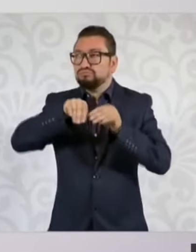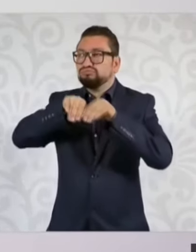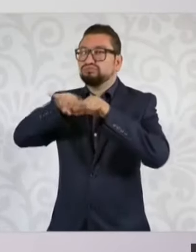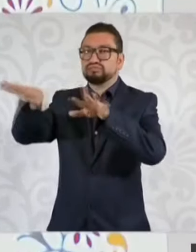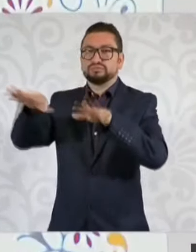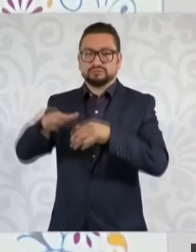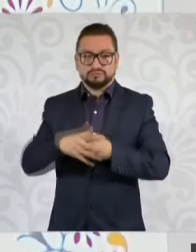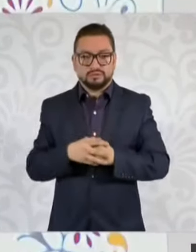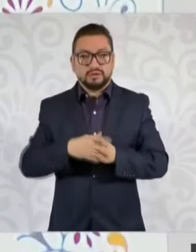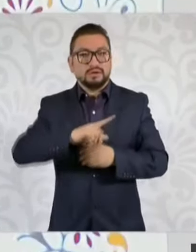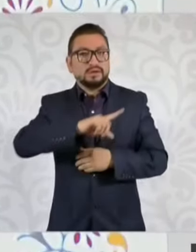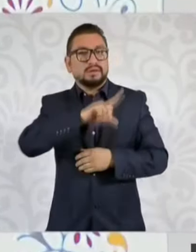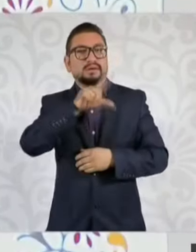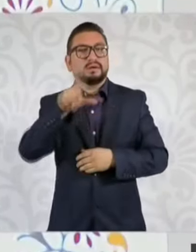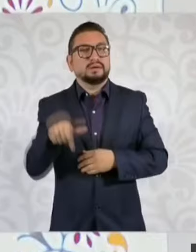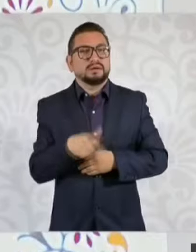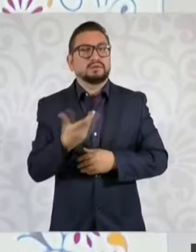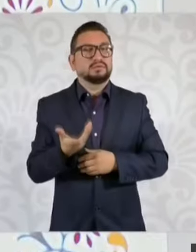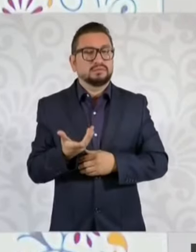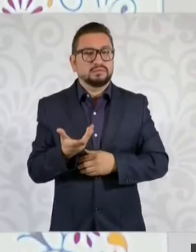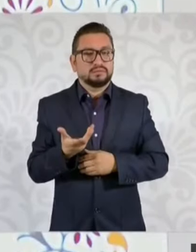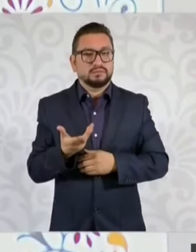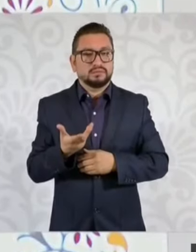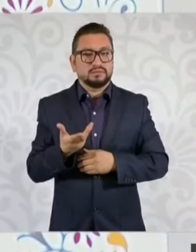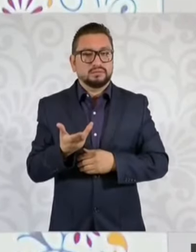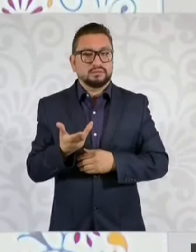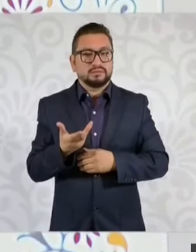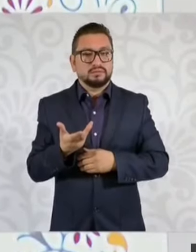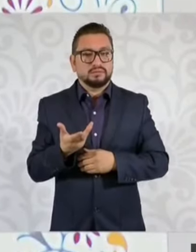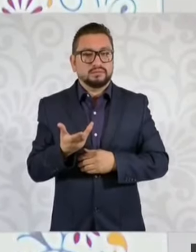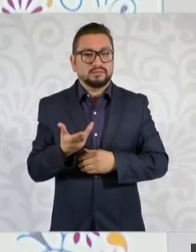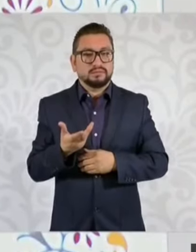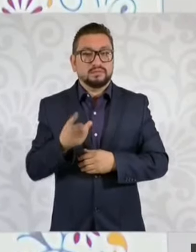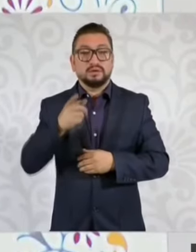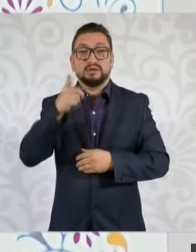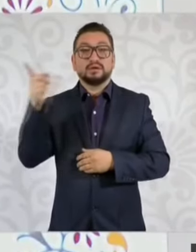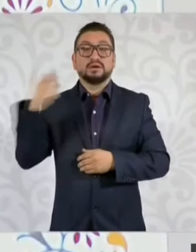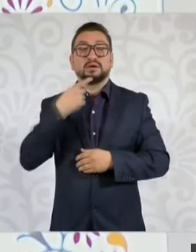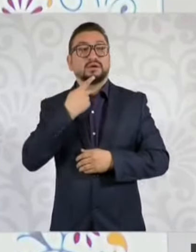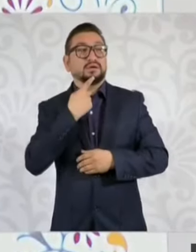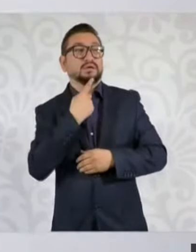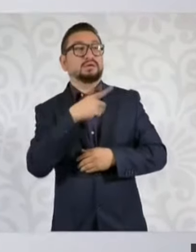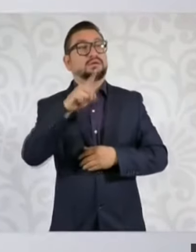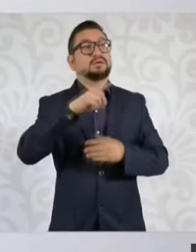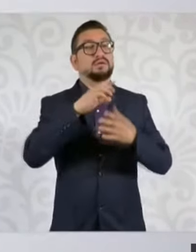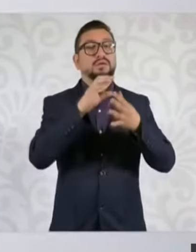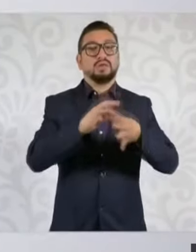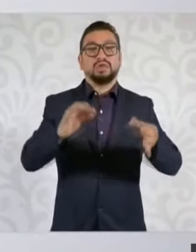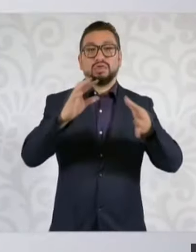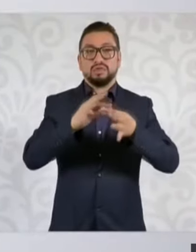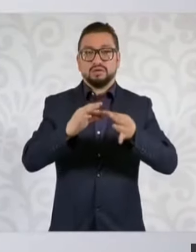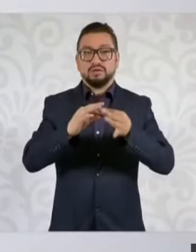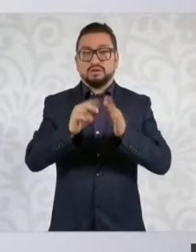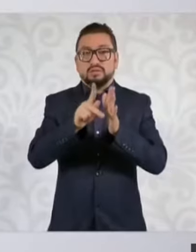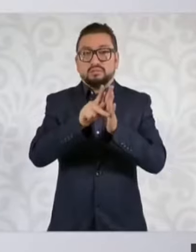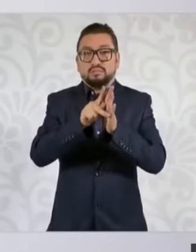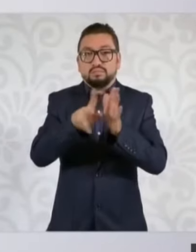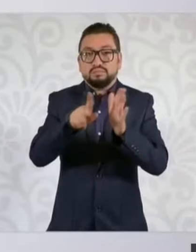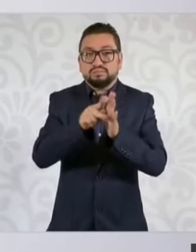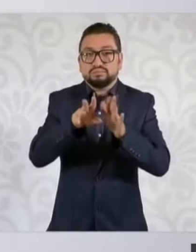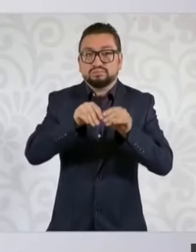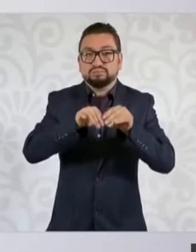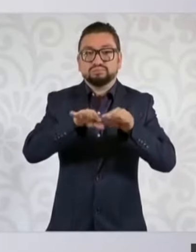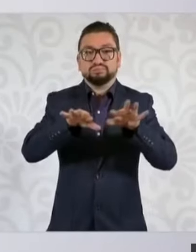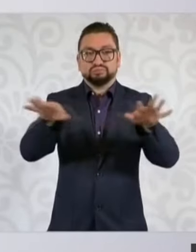y después de ello sale una declaración en un medio de comunicación